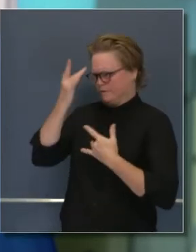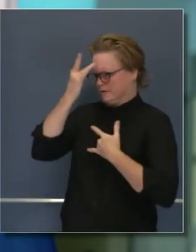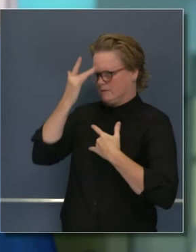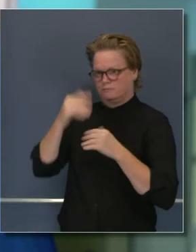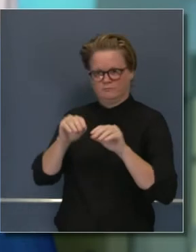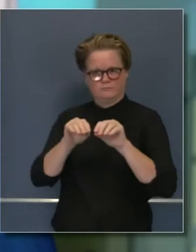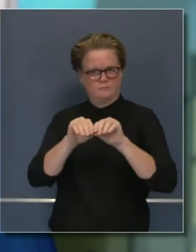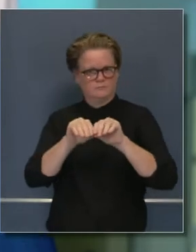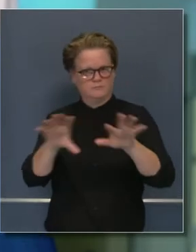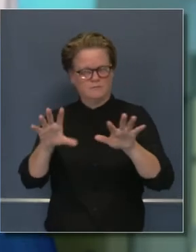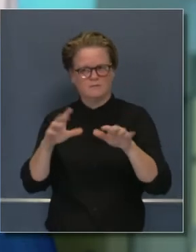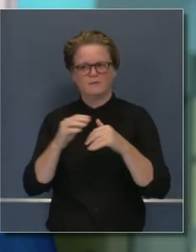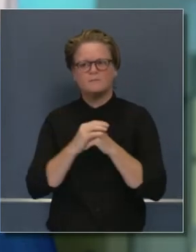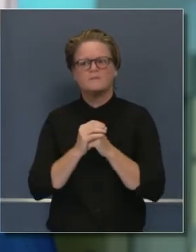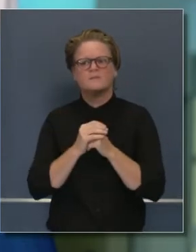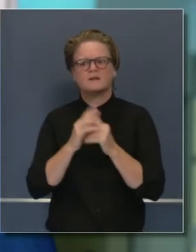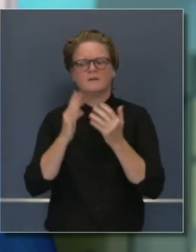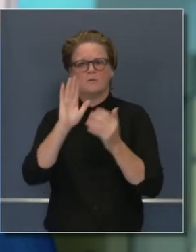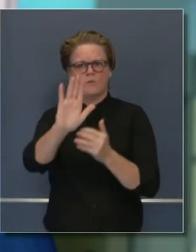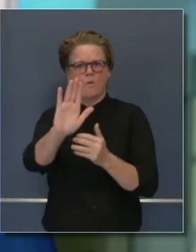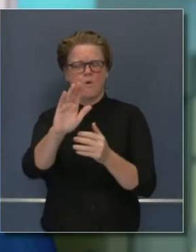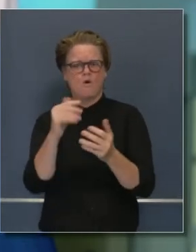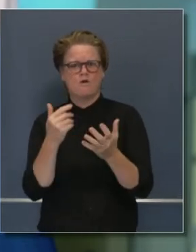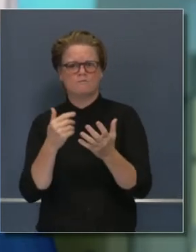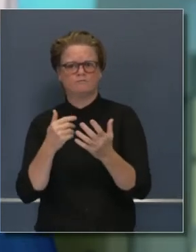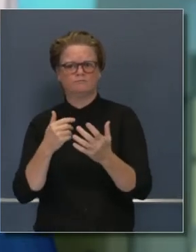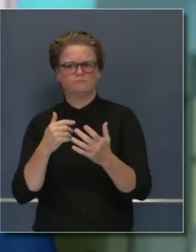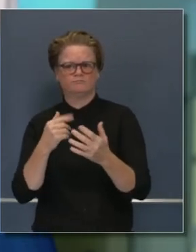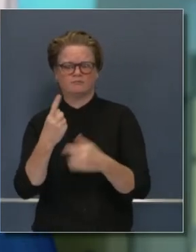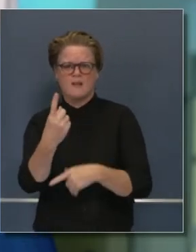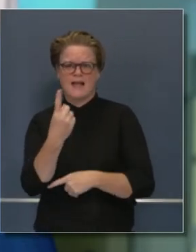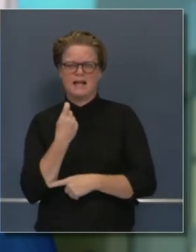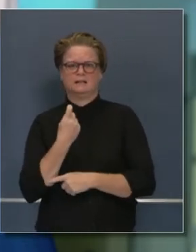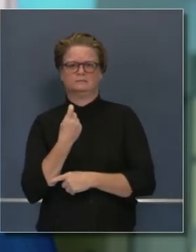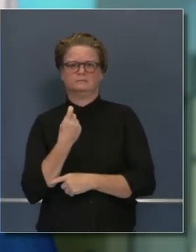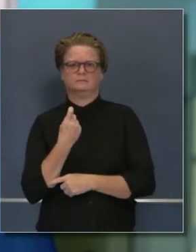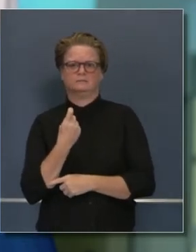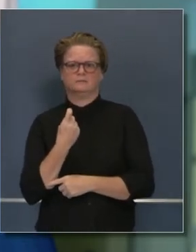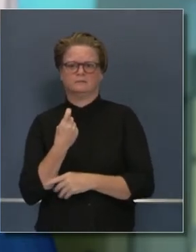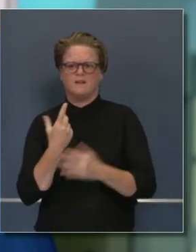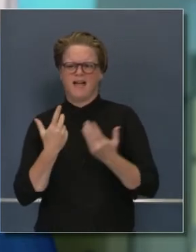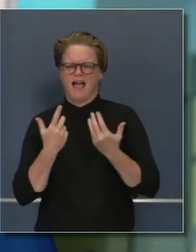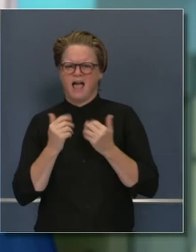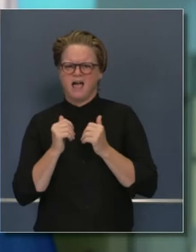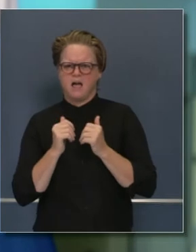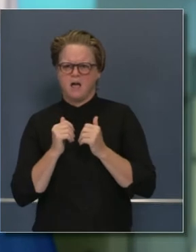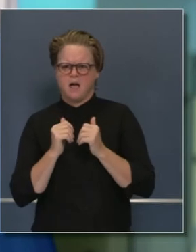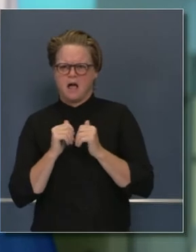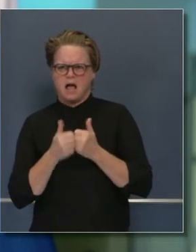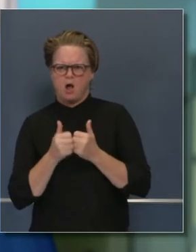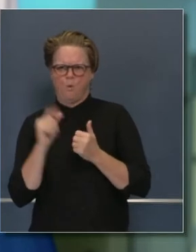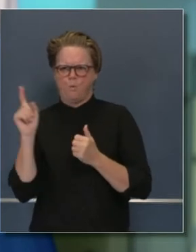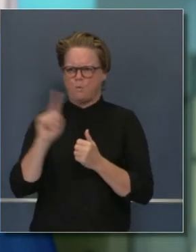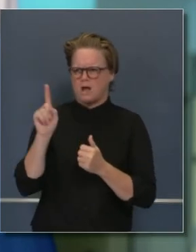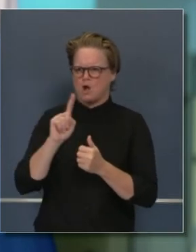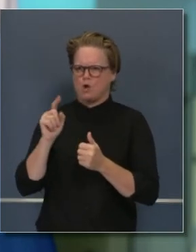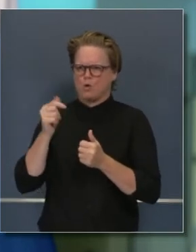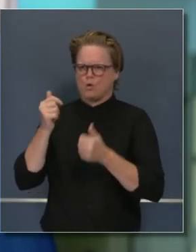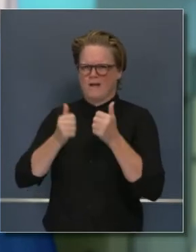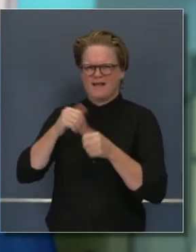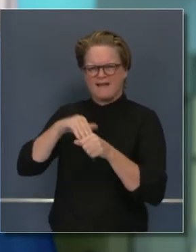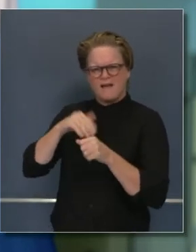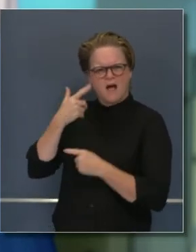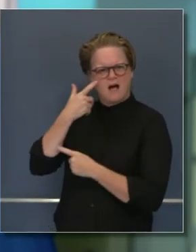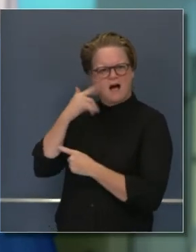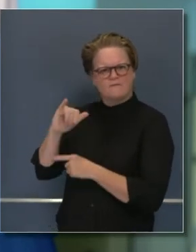sobre la epidemiología, que es el punto esencial que está fraseando en su pregunta,